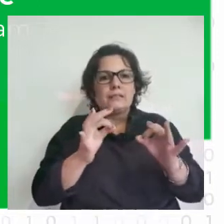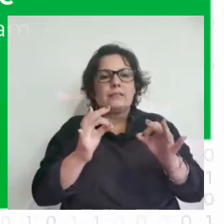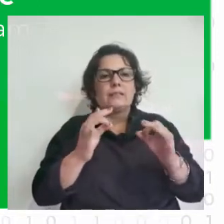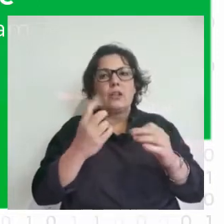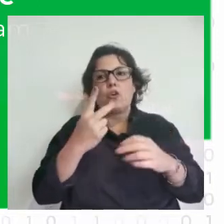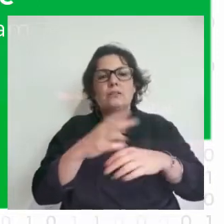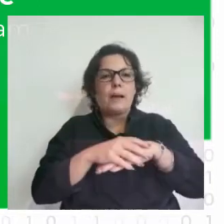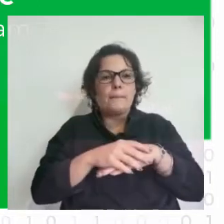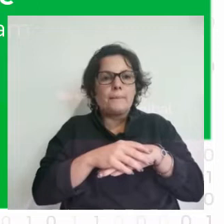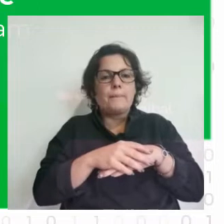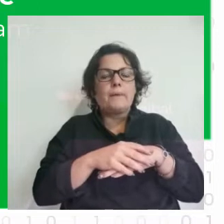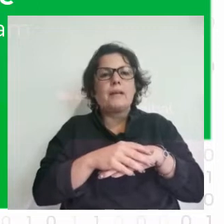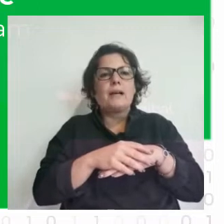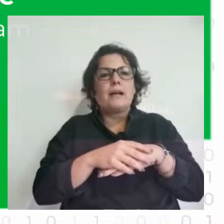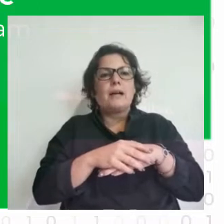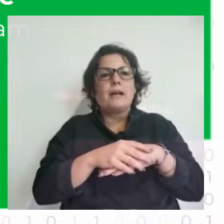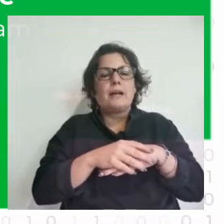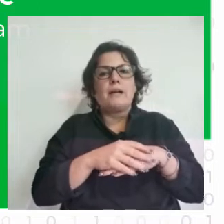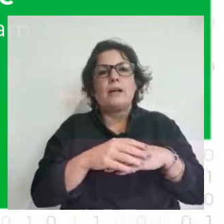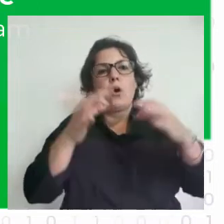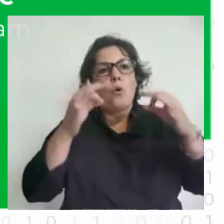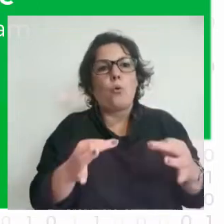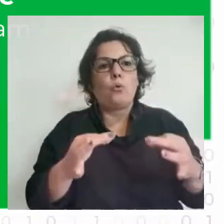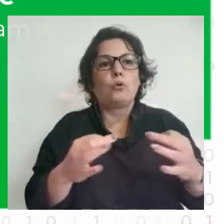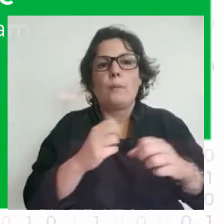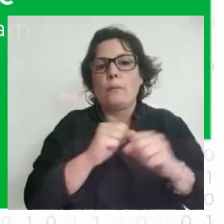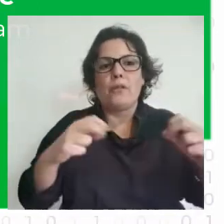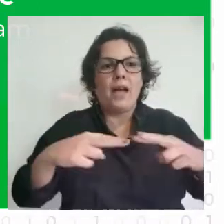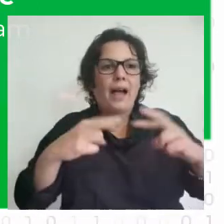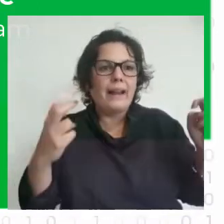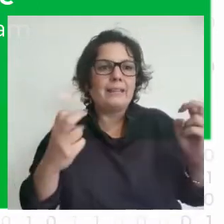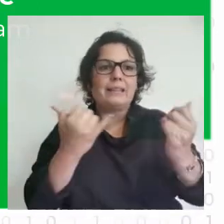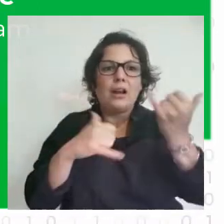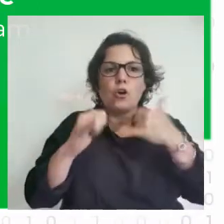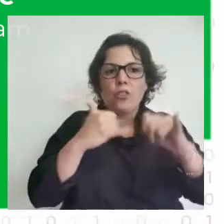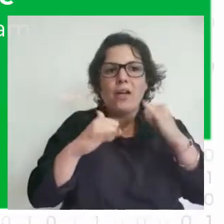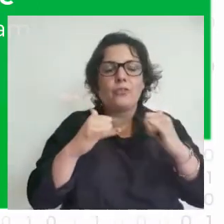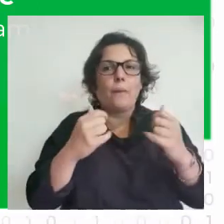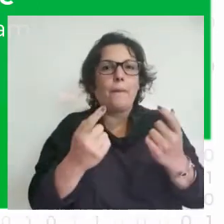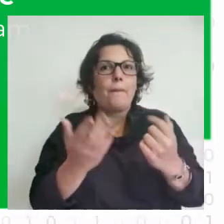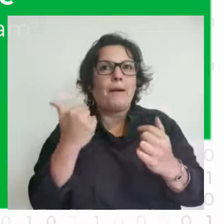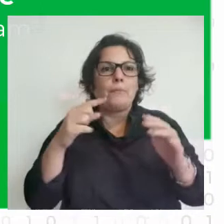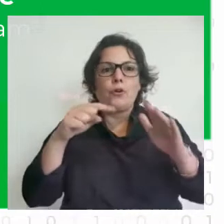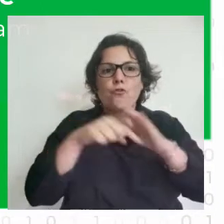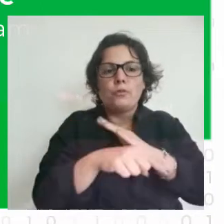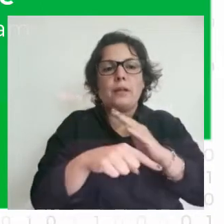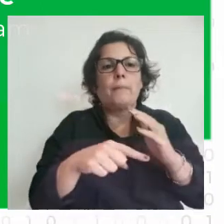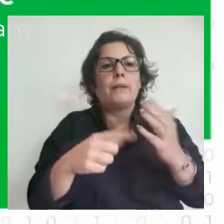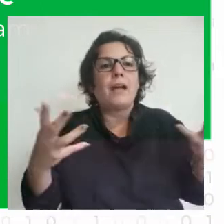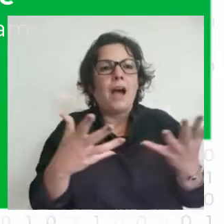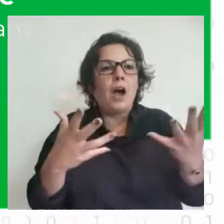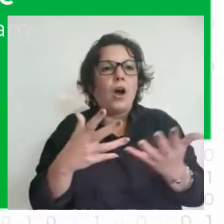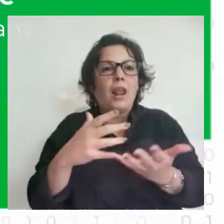salió esto de poder analizar los datos en profundidad. Y bueno, hoy estamos con este